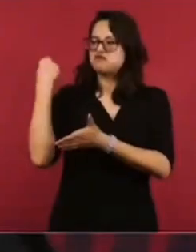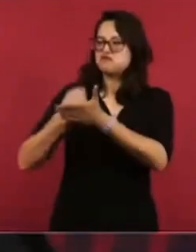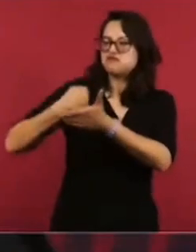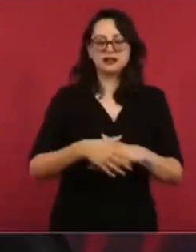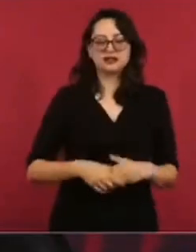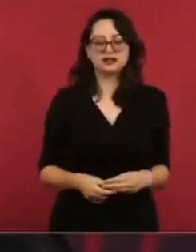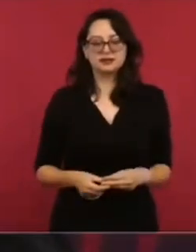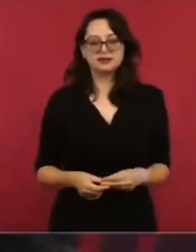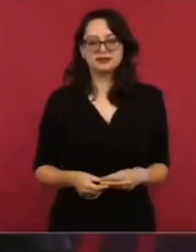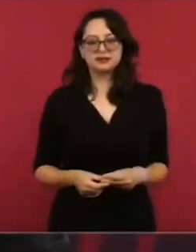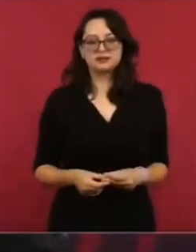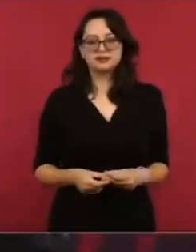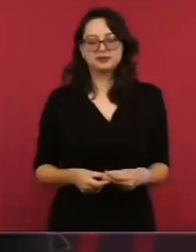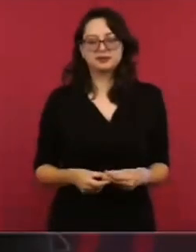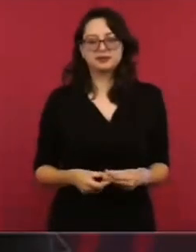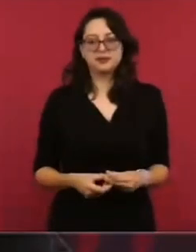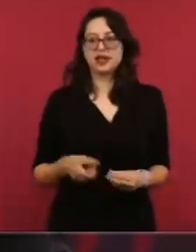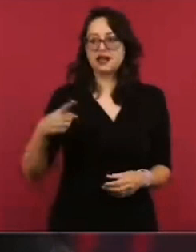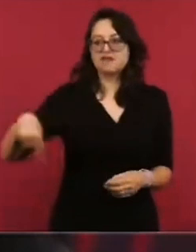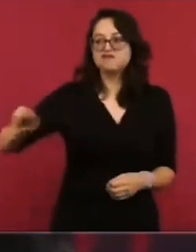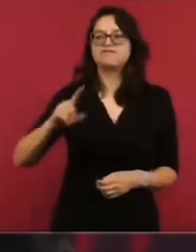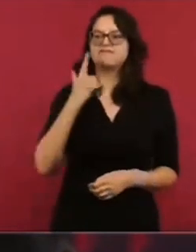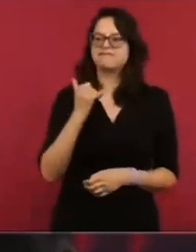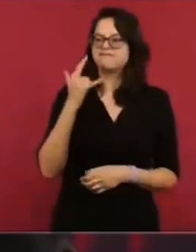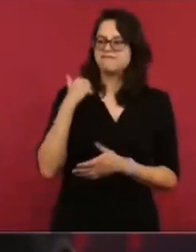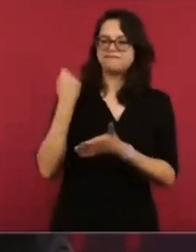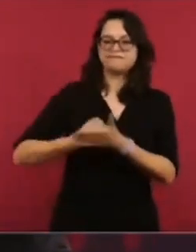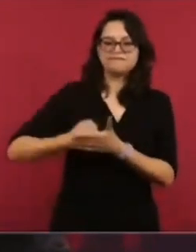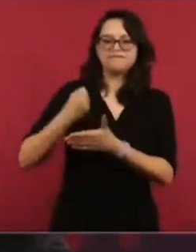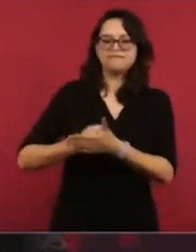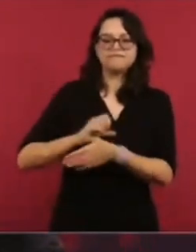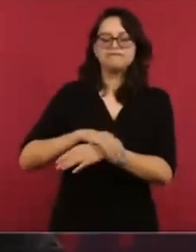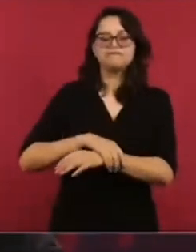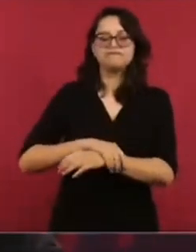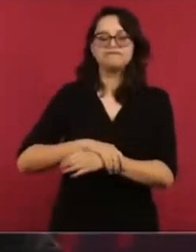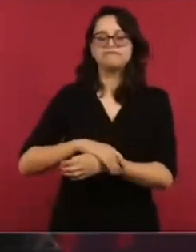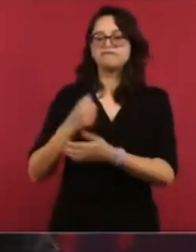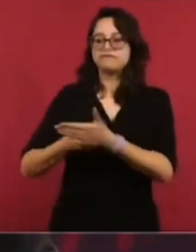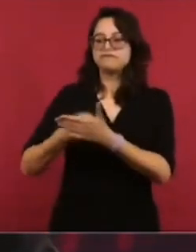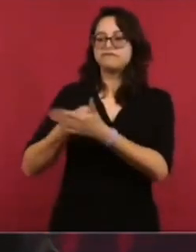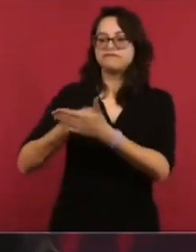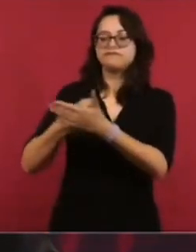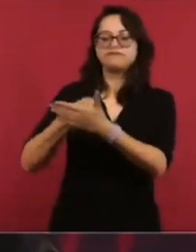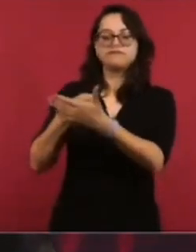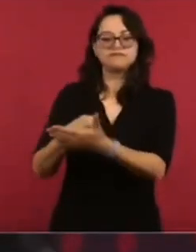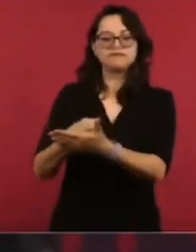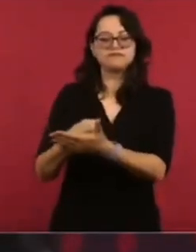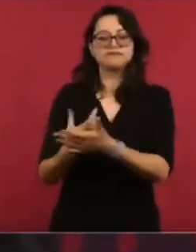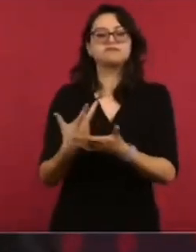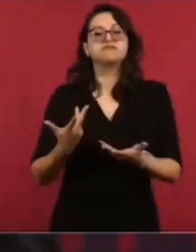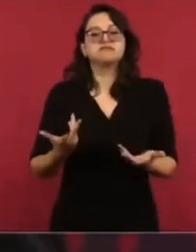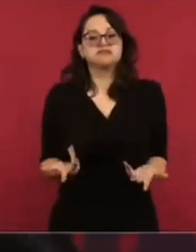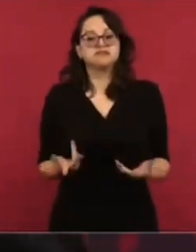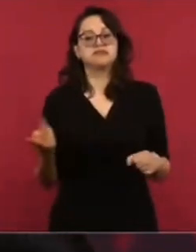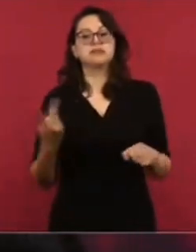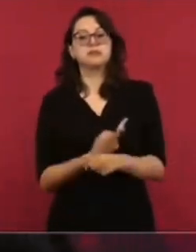privilegios. Esa lucha política llevó